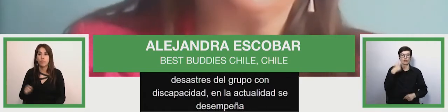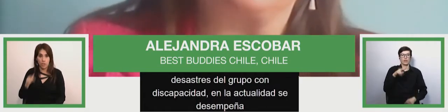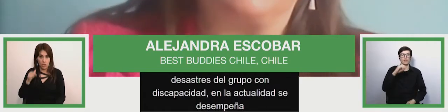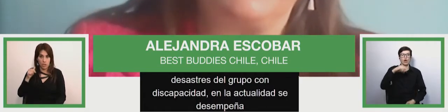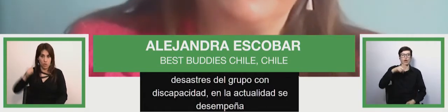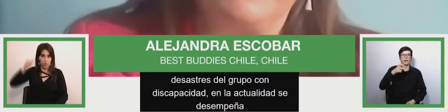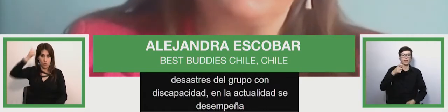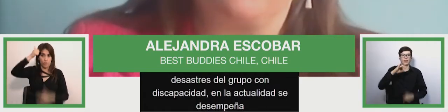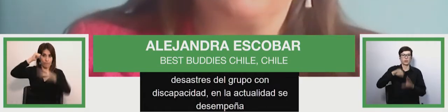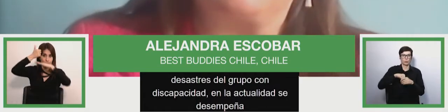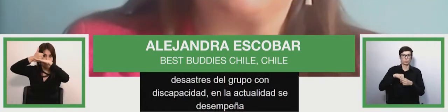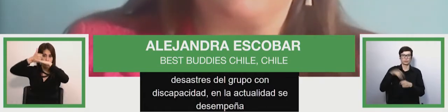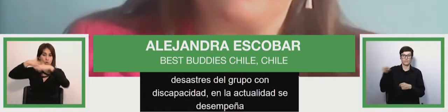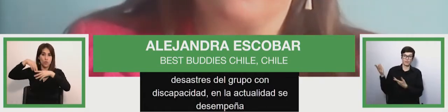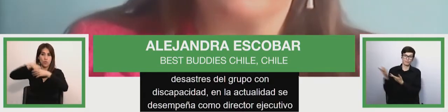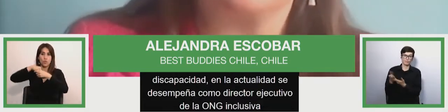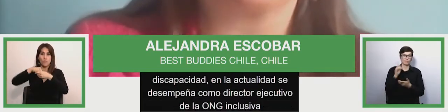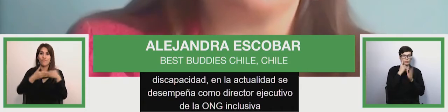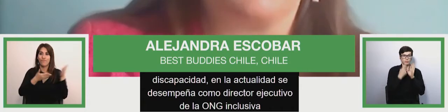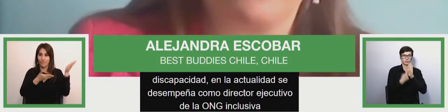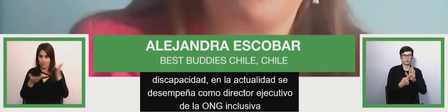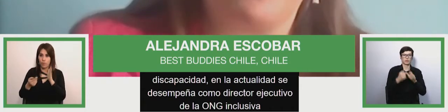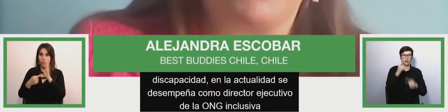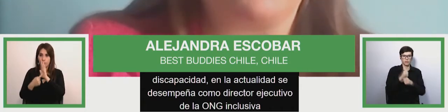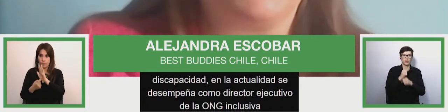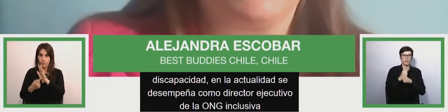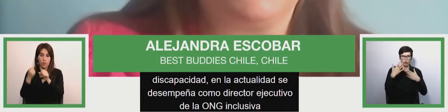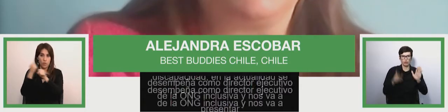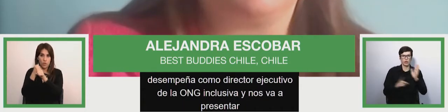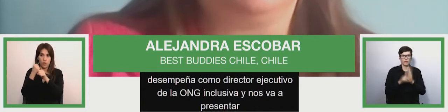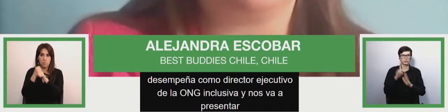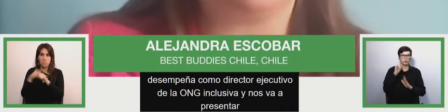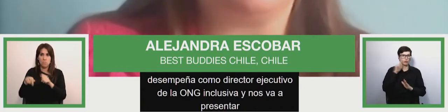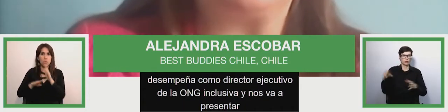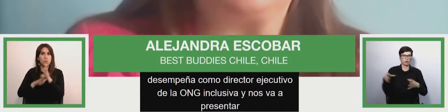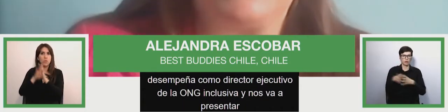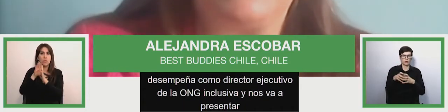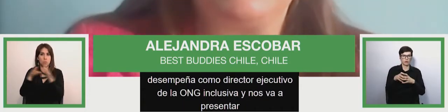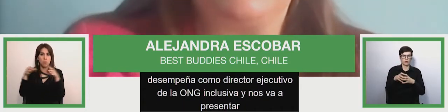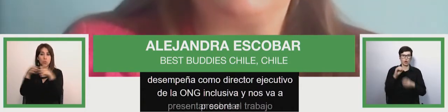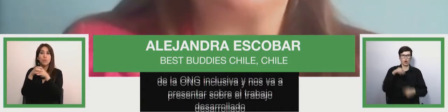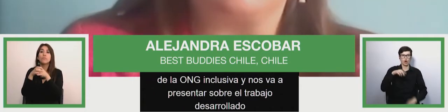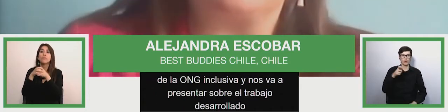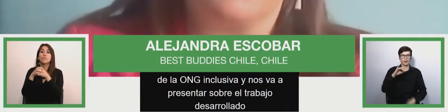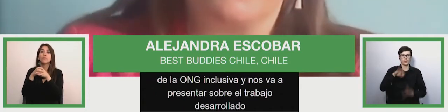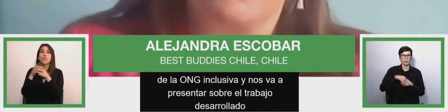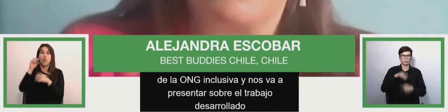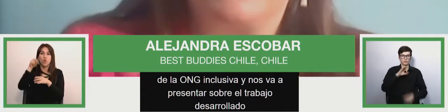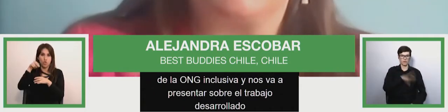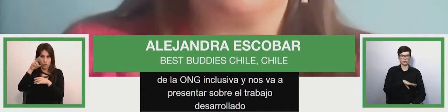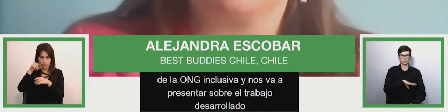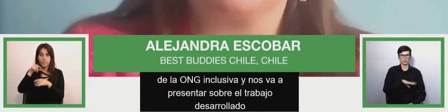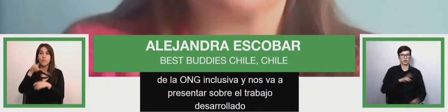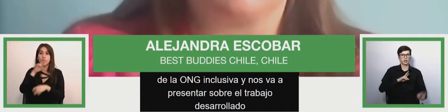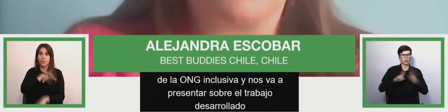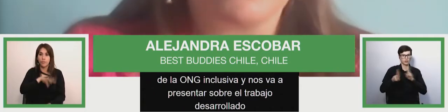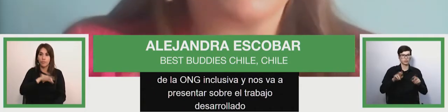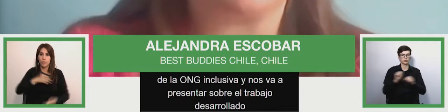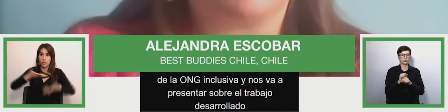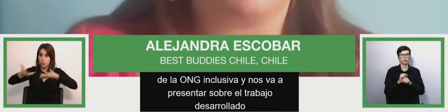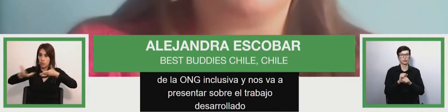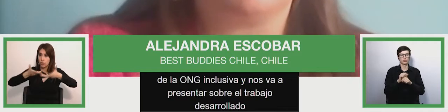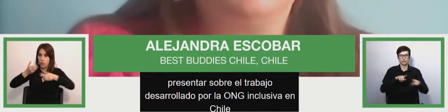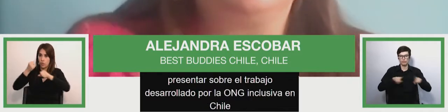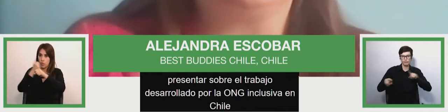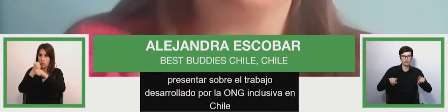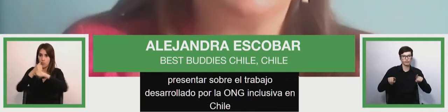va a presentar sobre el trabajo desarrollado por la ONG inclusiva en Chile en relación con la gestión de riesgos y